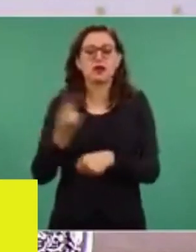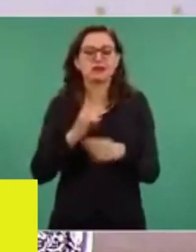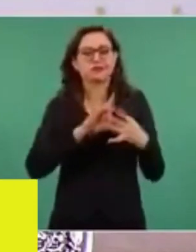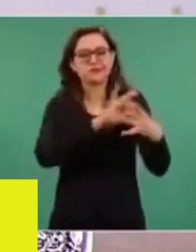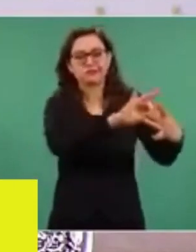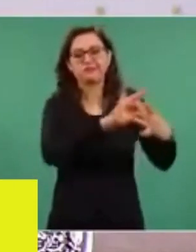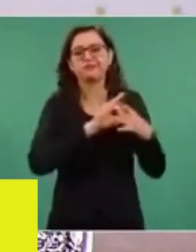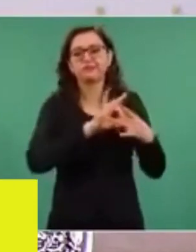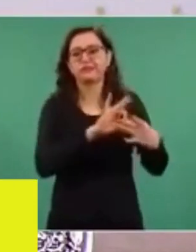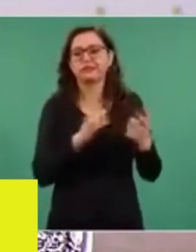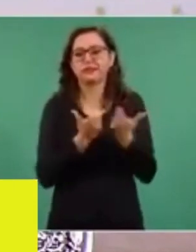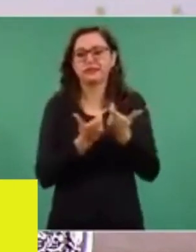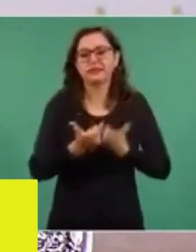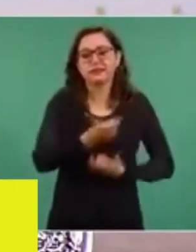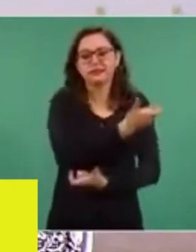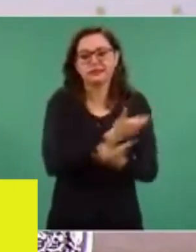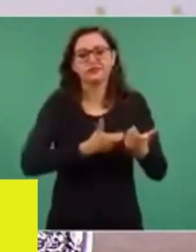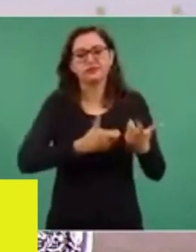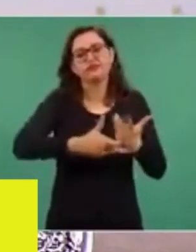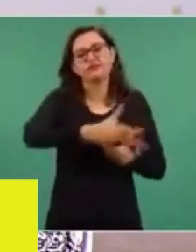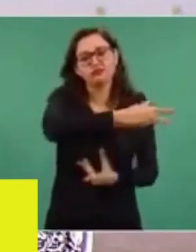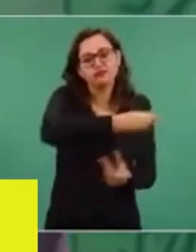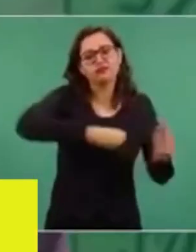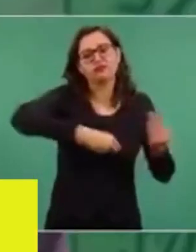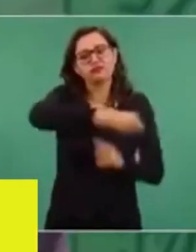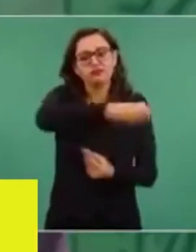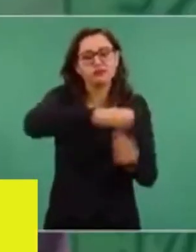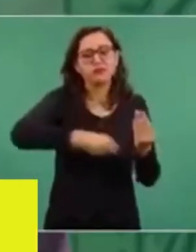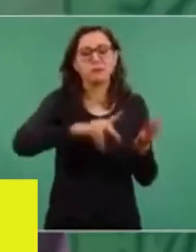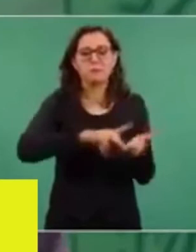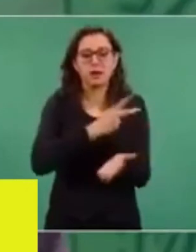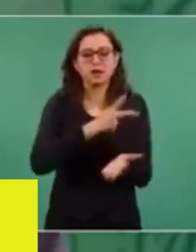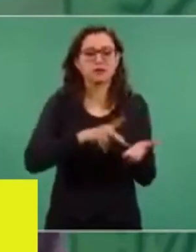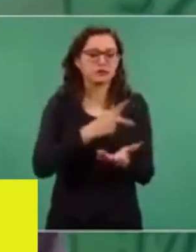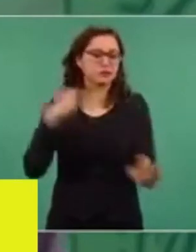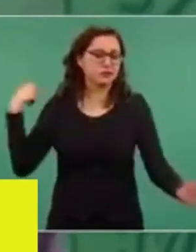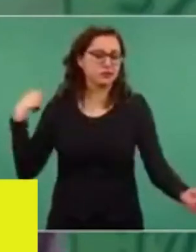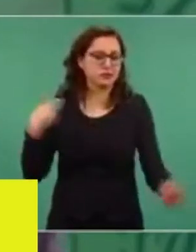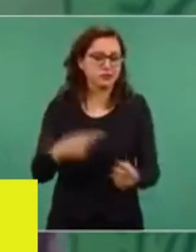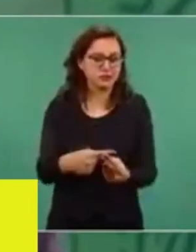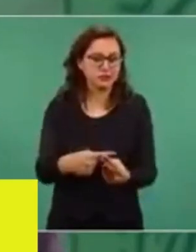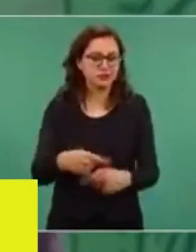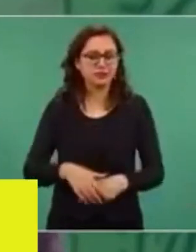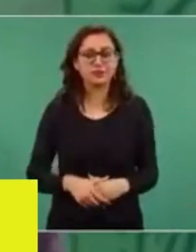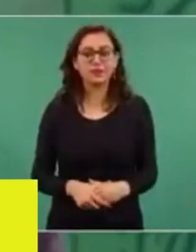que existe entre Estados Unidos y México.